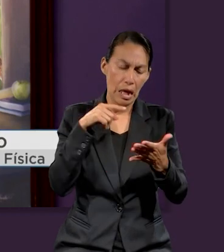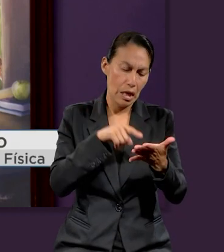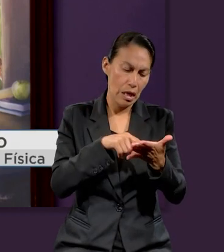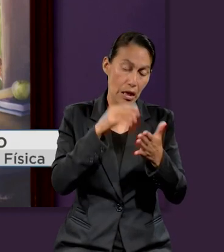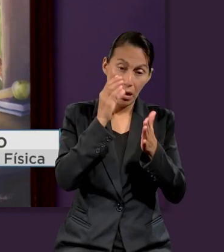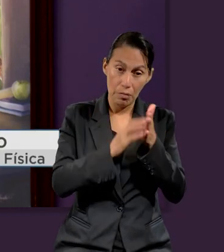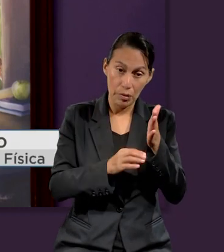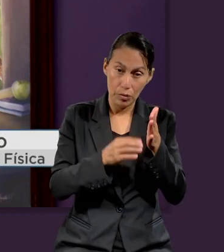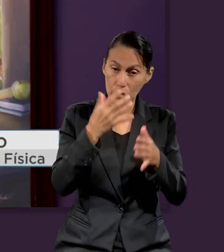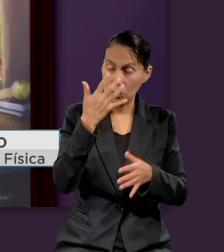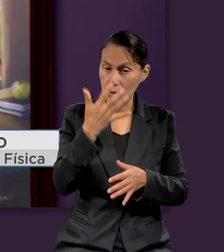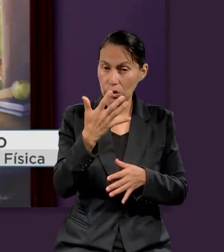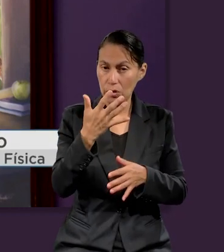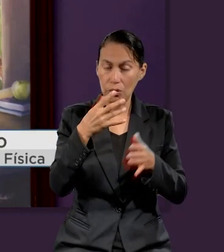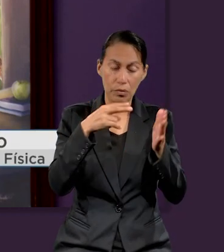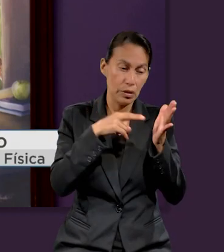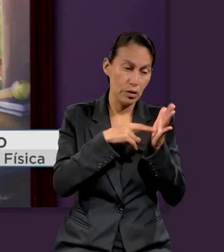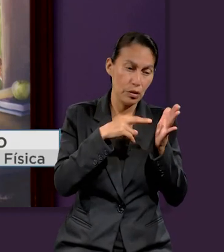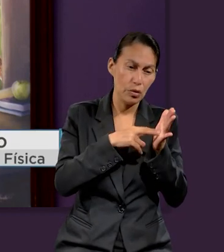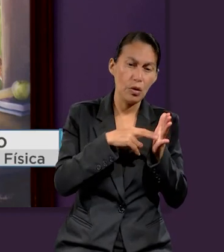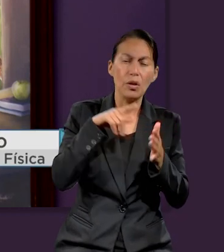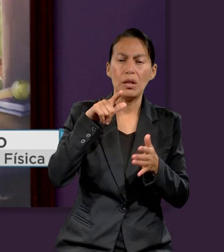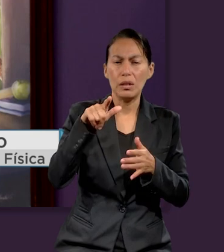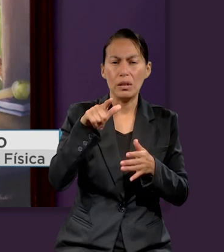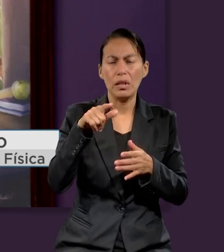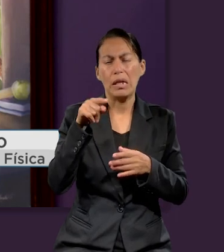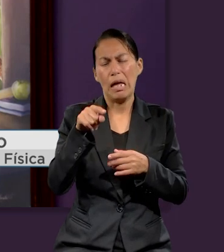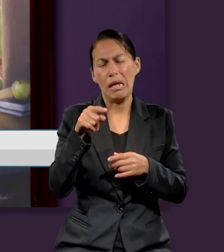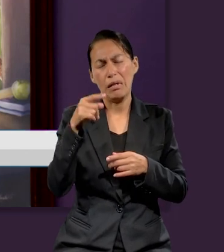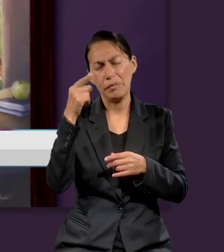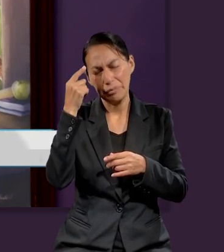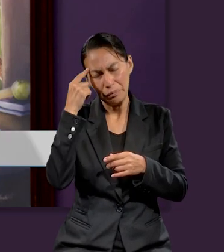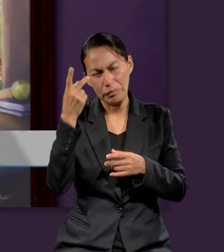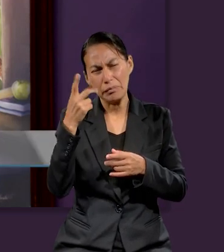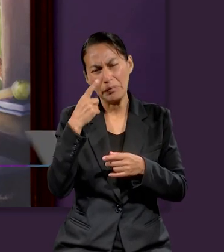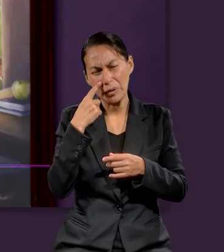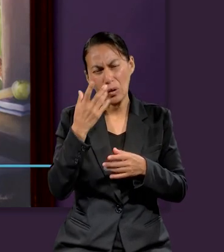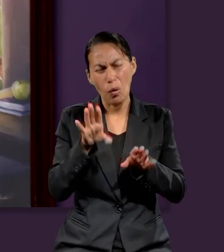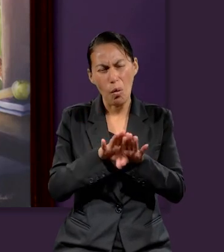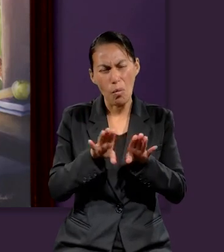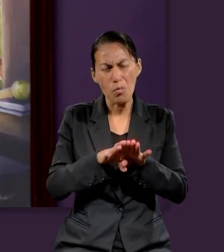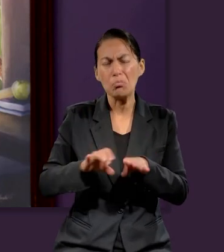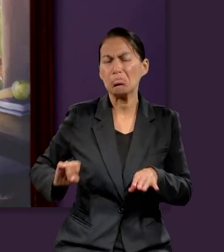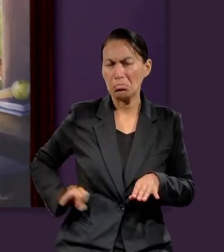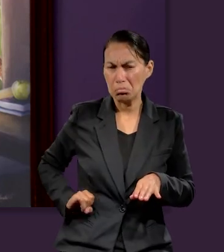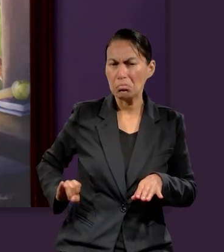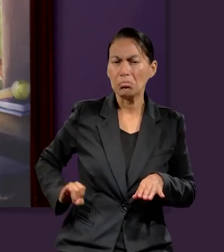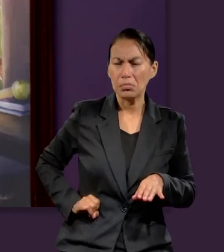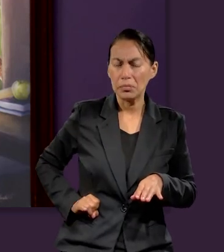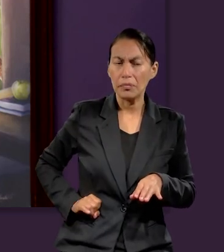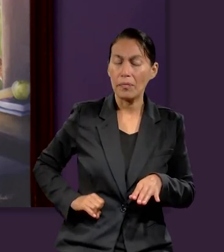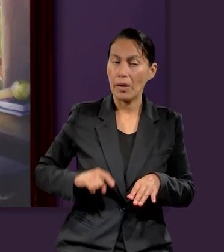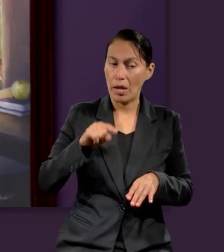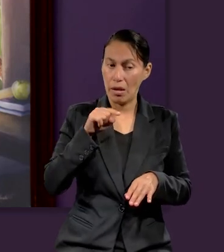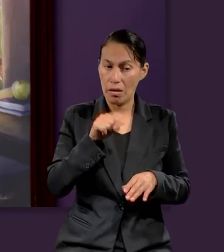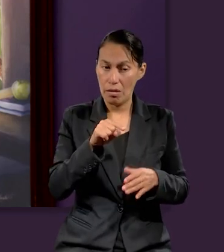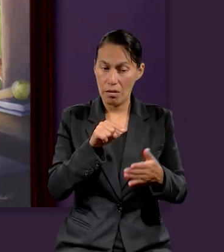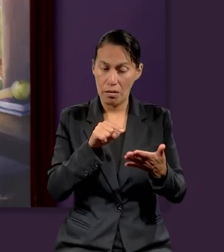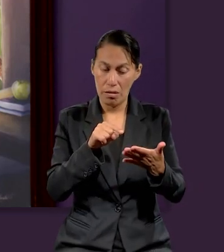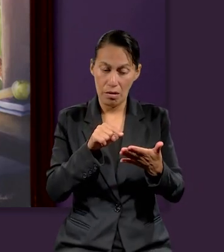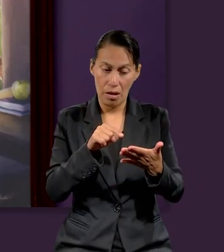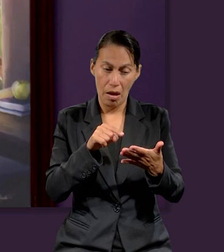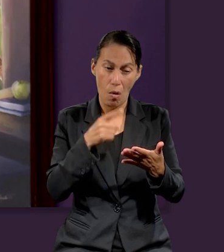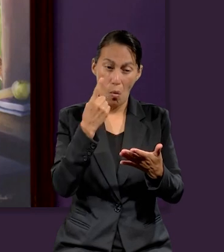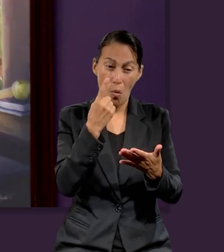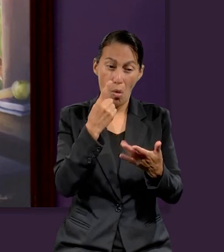específicamente en el capítulo 5, versículo 17, me llama la atención algo muy interesante, que dice, Si por la